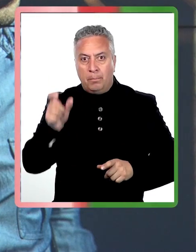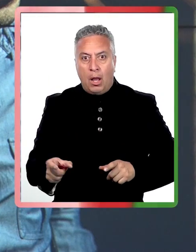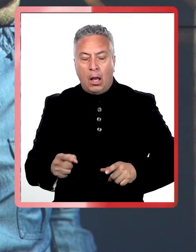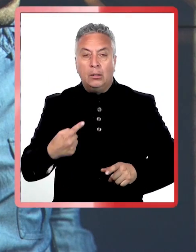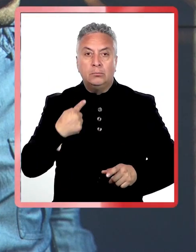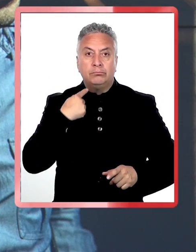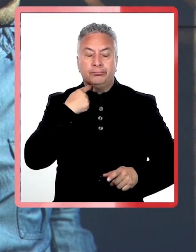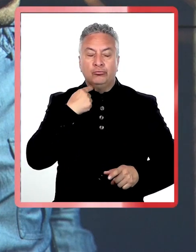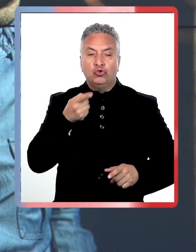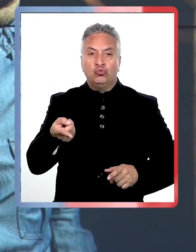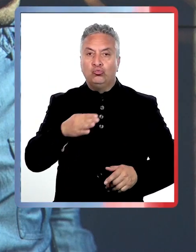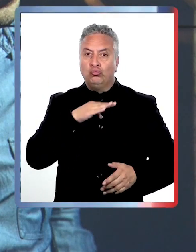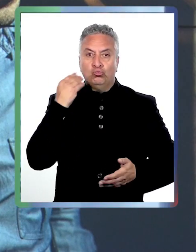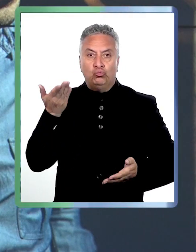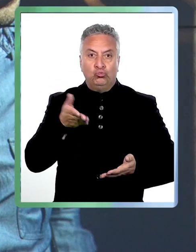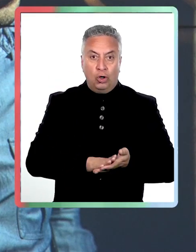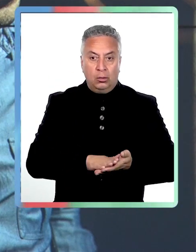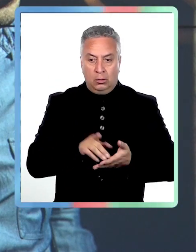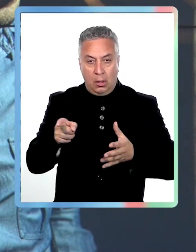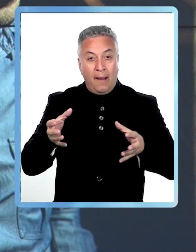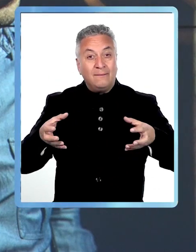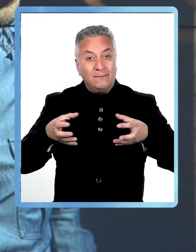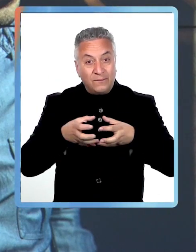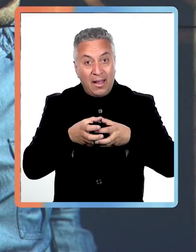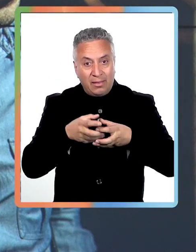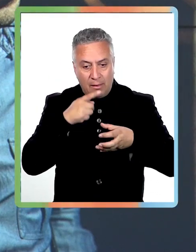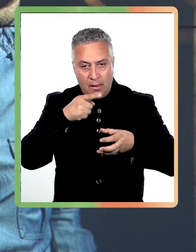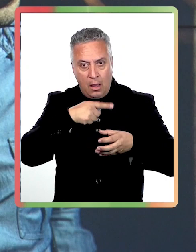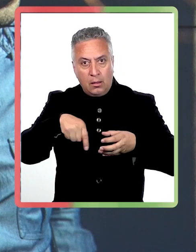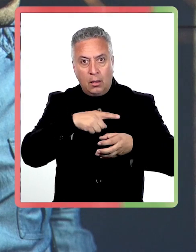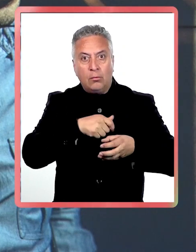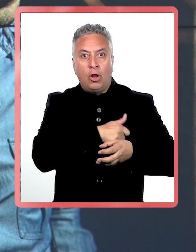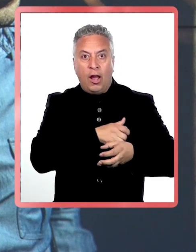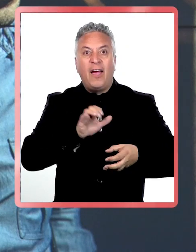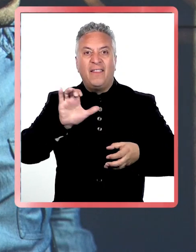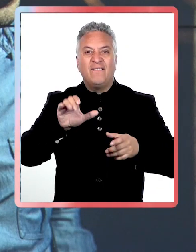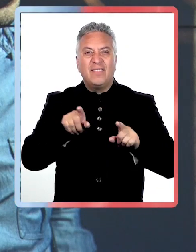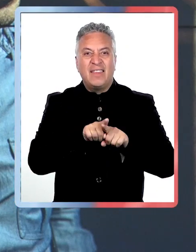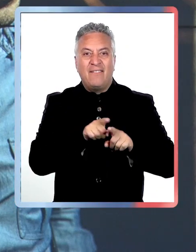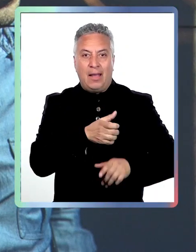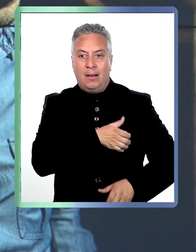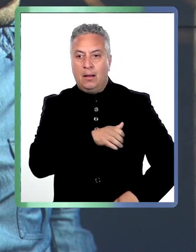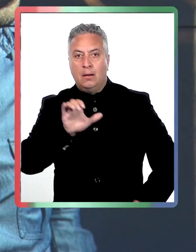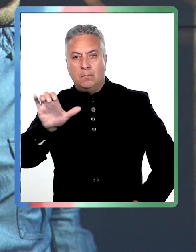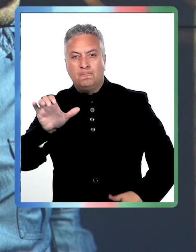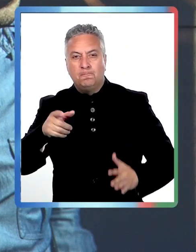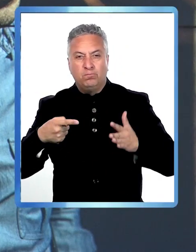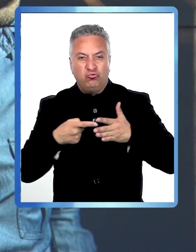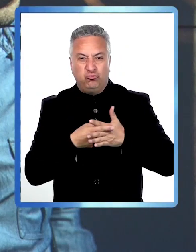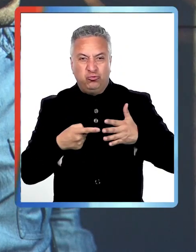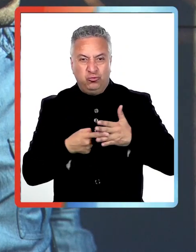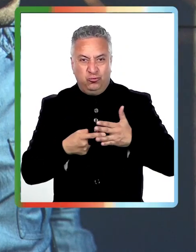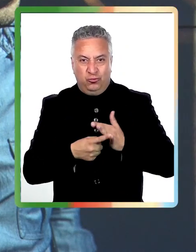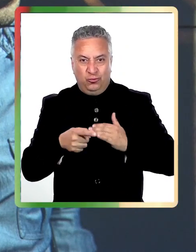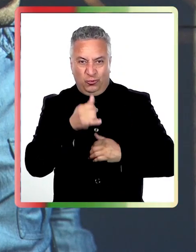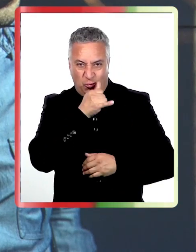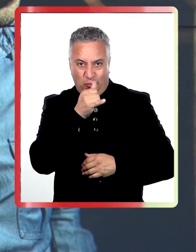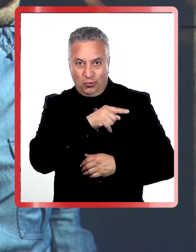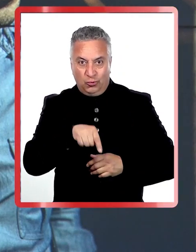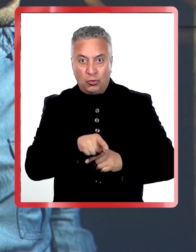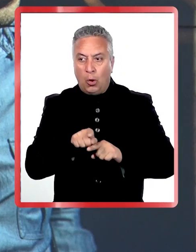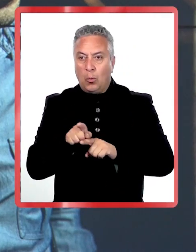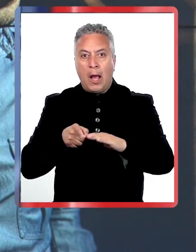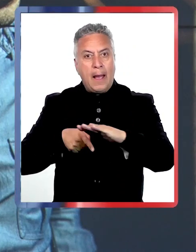El problema es que en esta oportunidad la banda está integrada por un grupo de detectives corruptos y lo que están realizando es un allanamiento